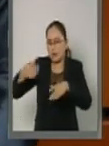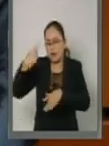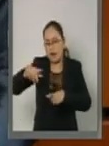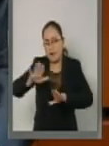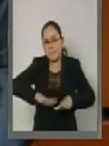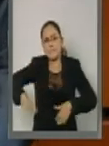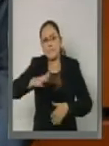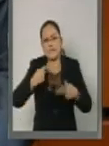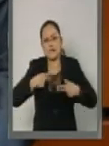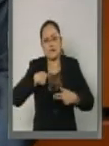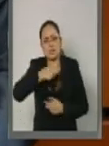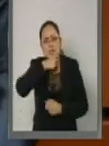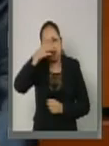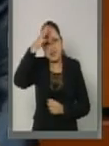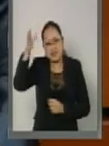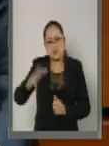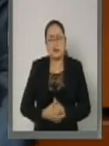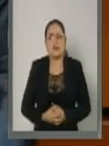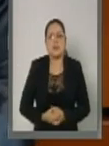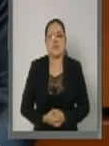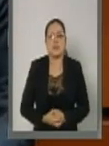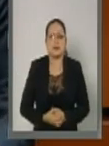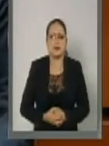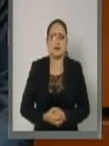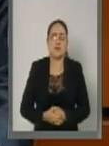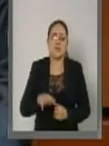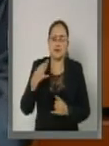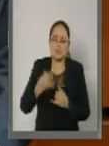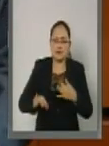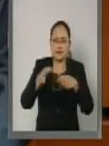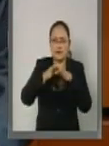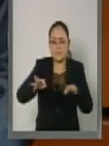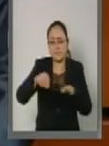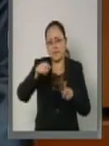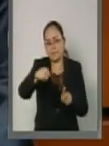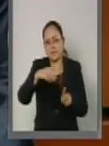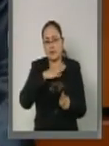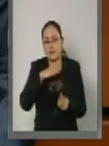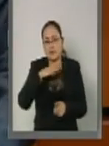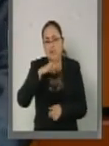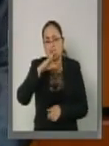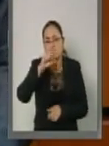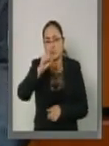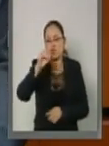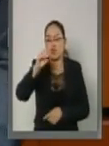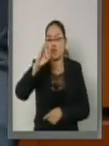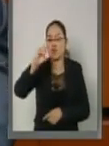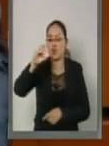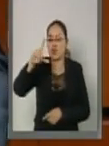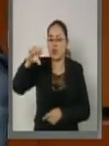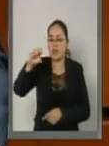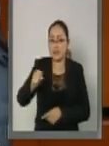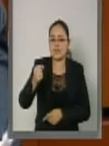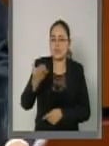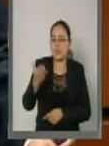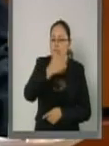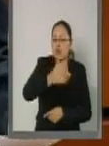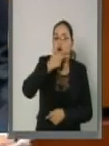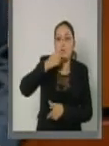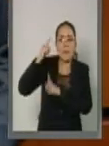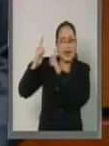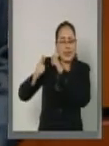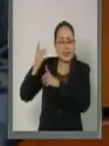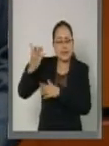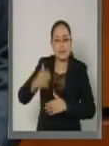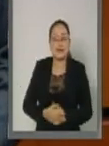la población de adultos mayores. Quiero terminar con una cita de Sófocles, el gran poeta trágico griego que decía,